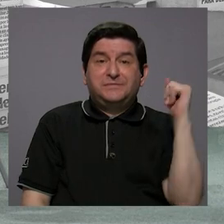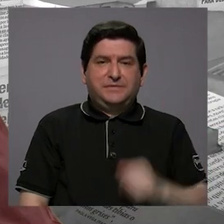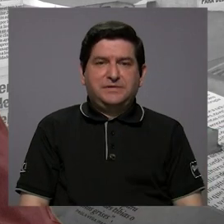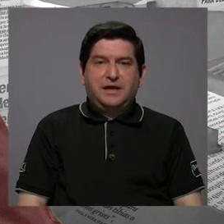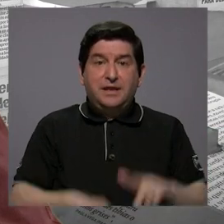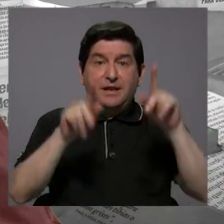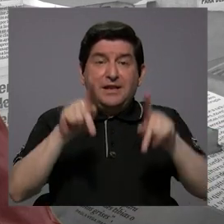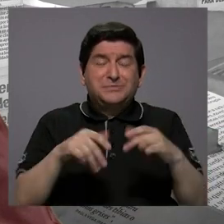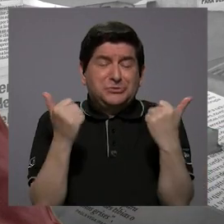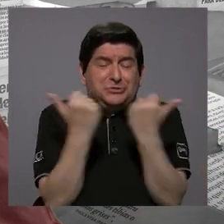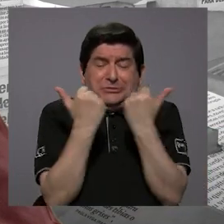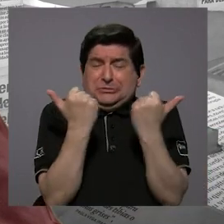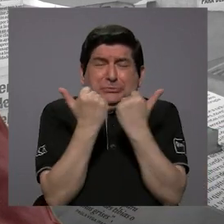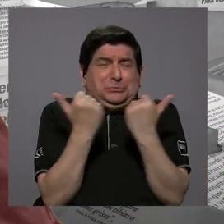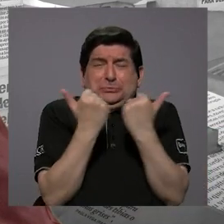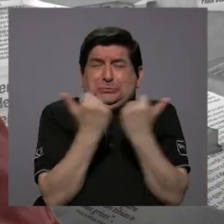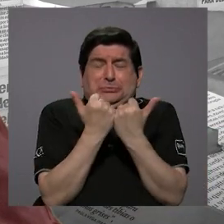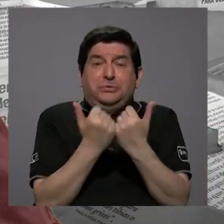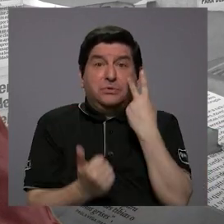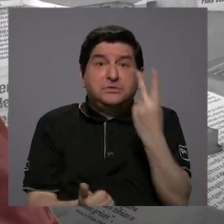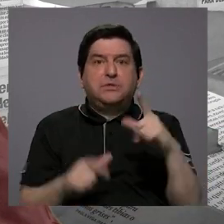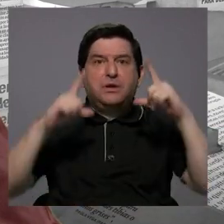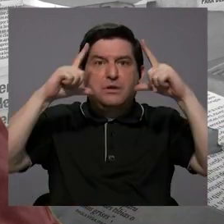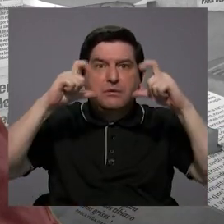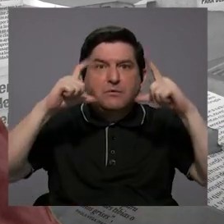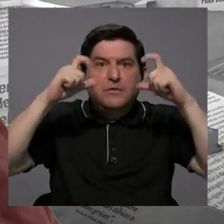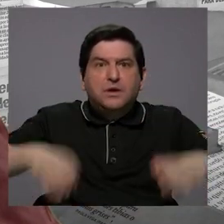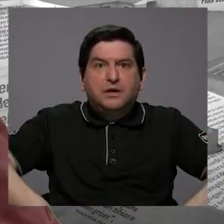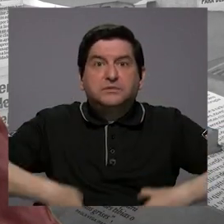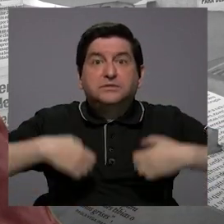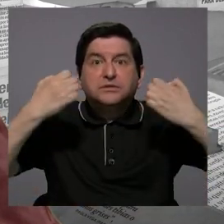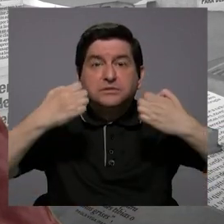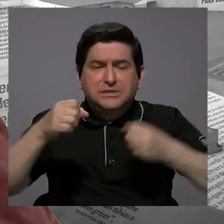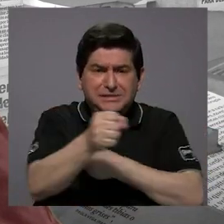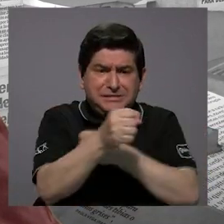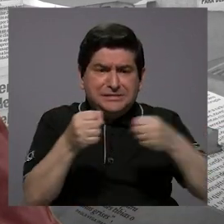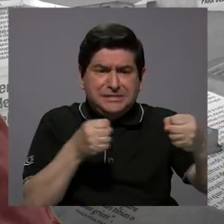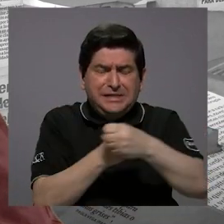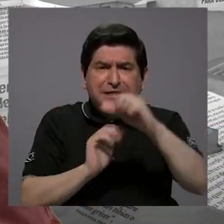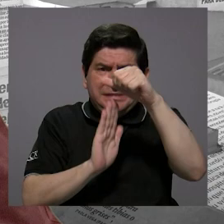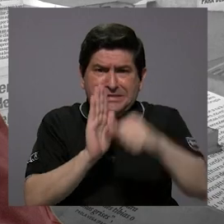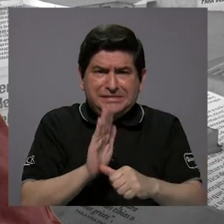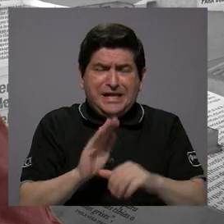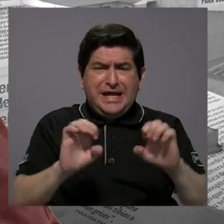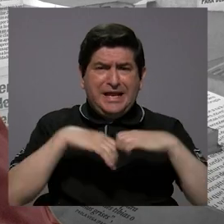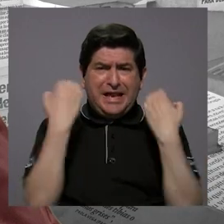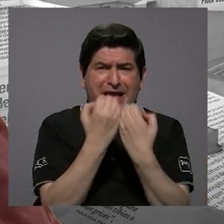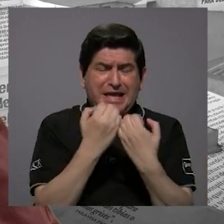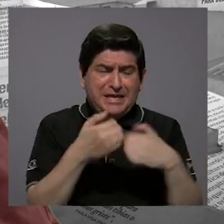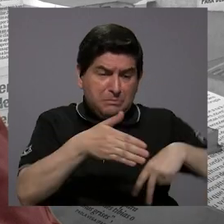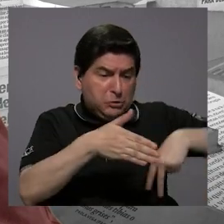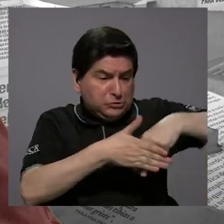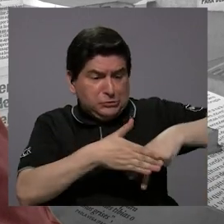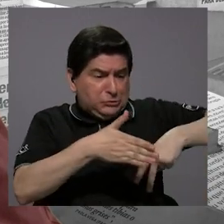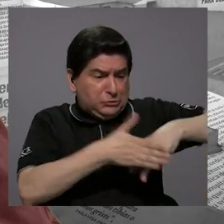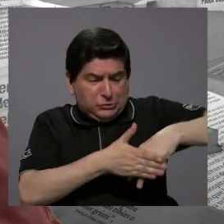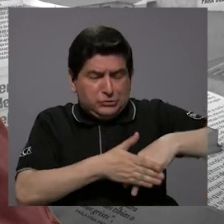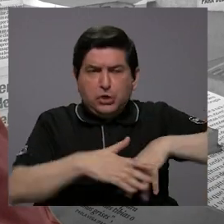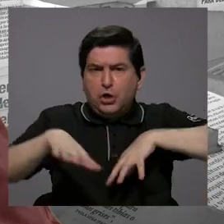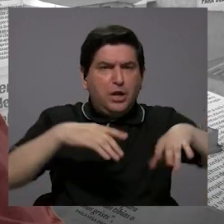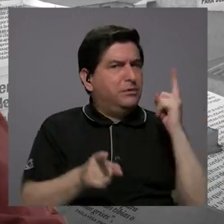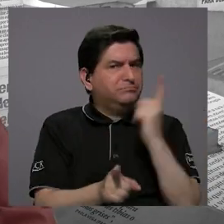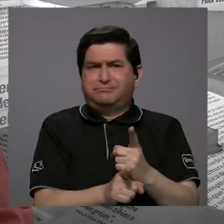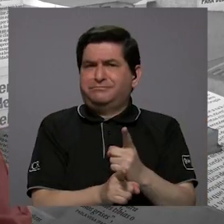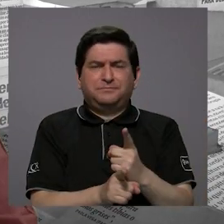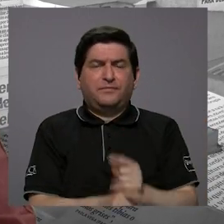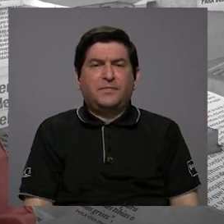gente vive un hacinamiento. Si ustedes vieran las fotografías que hay de sala de operaciones, equipos atravesados, la gente no puede circular como tiene